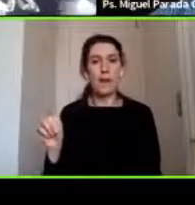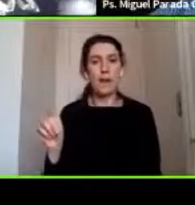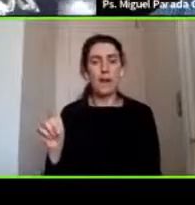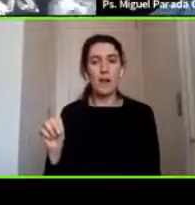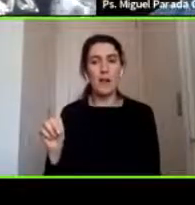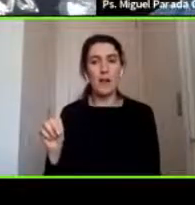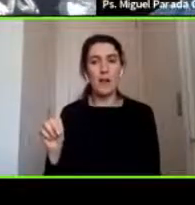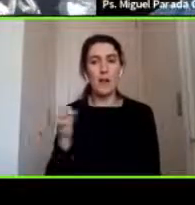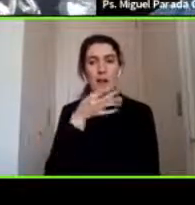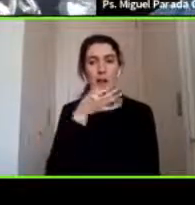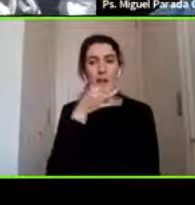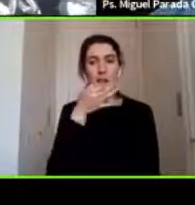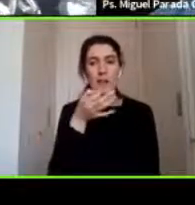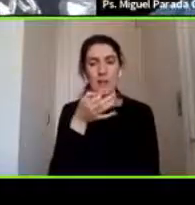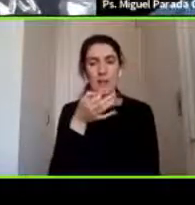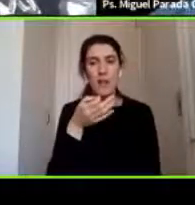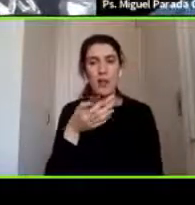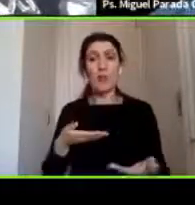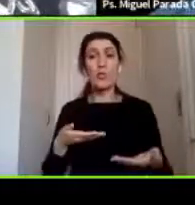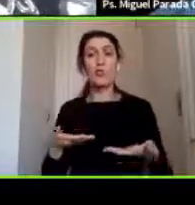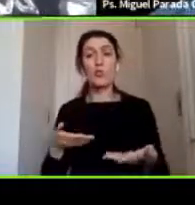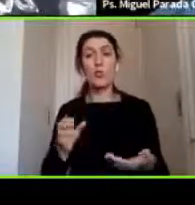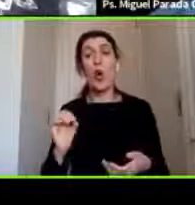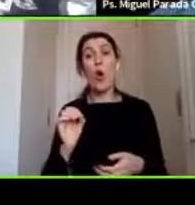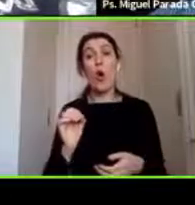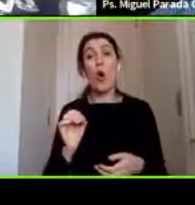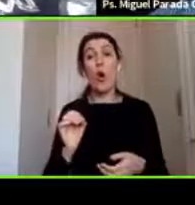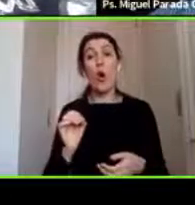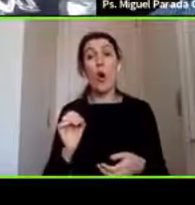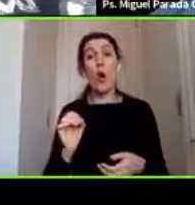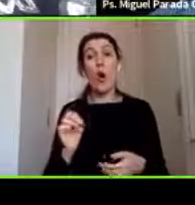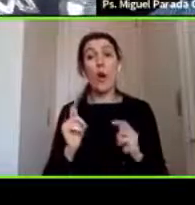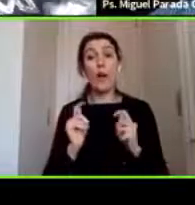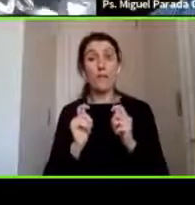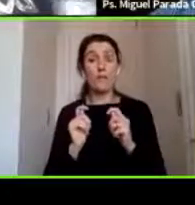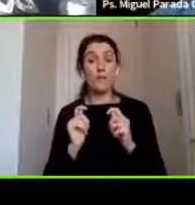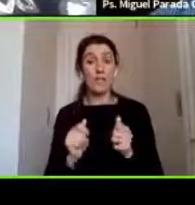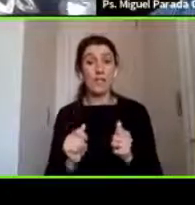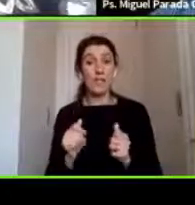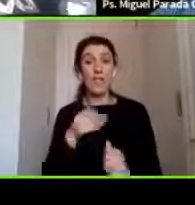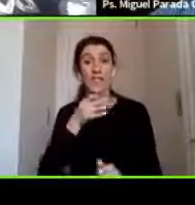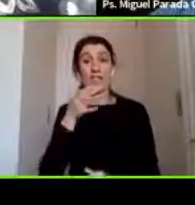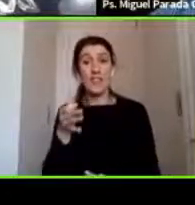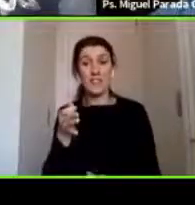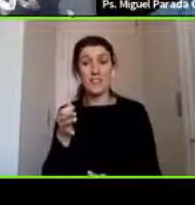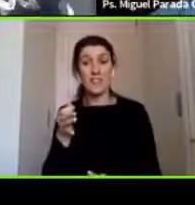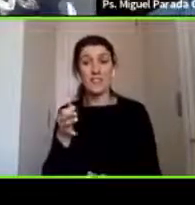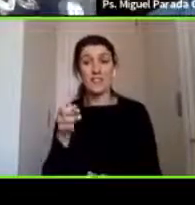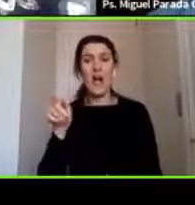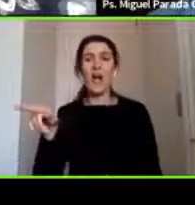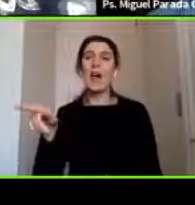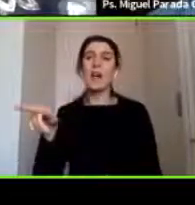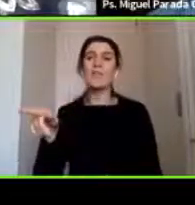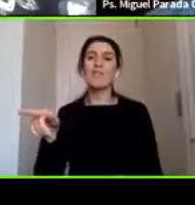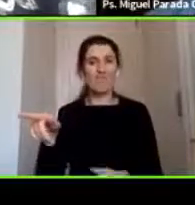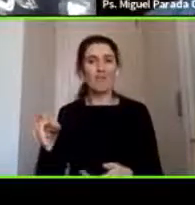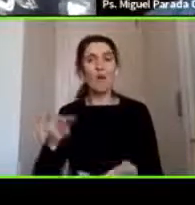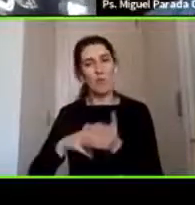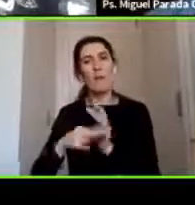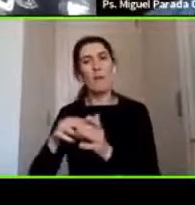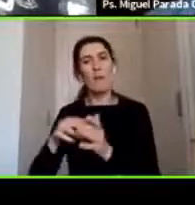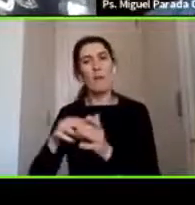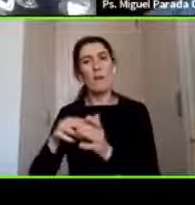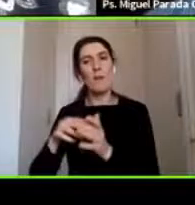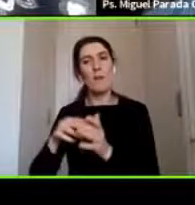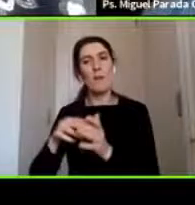sus habilidades a partir de esa contusión o sea existen todos los extremos y todo y por eso hay que